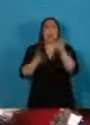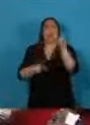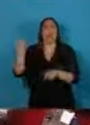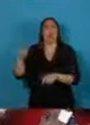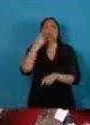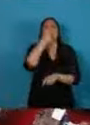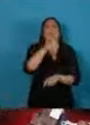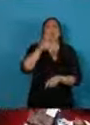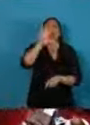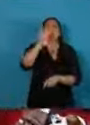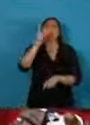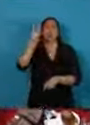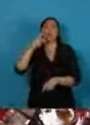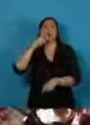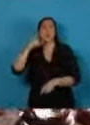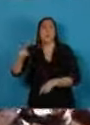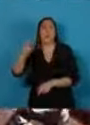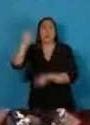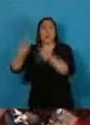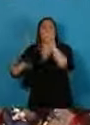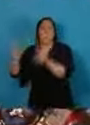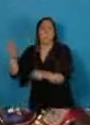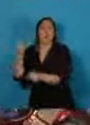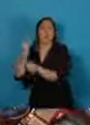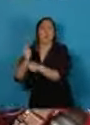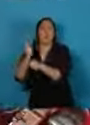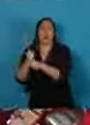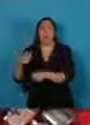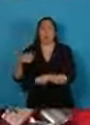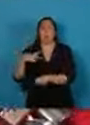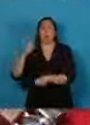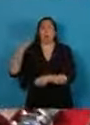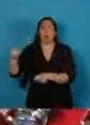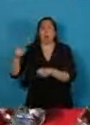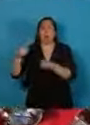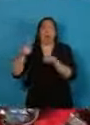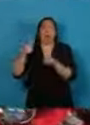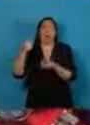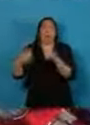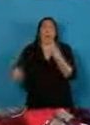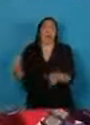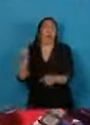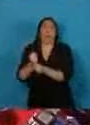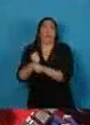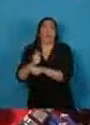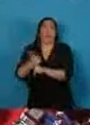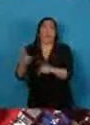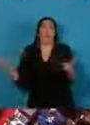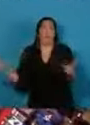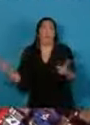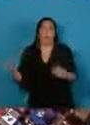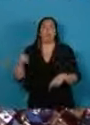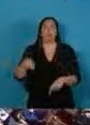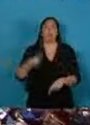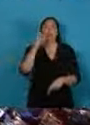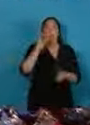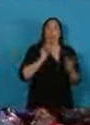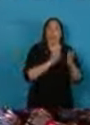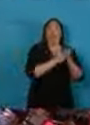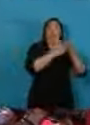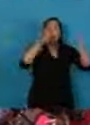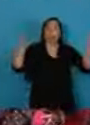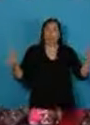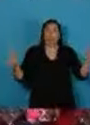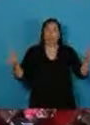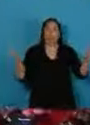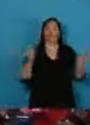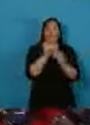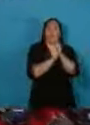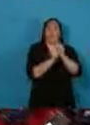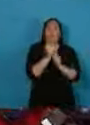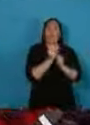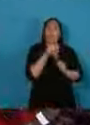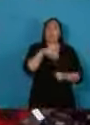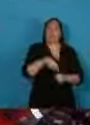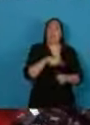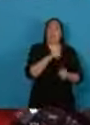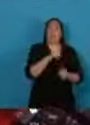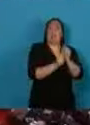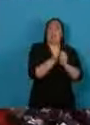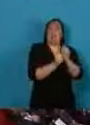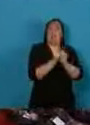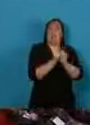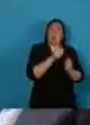.000 empleos registrados del sector privado. En términos interanuales, el empleo industrial registrado lleva